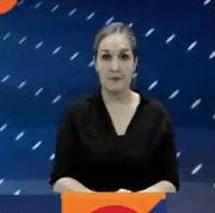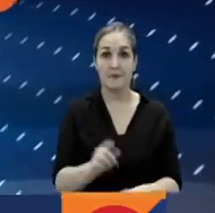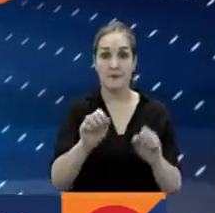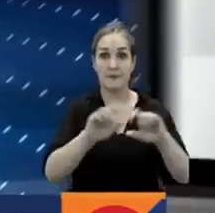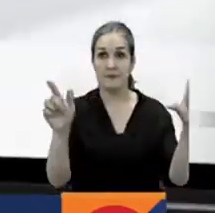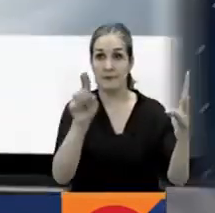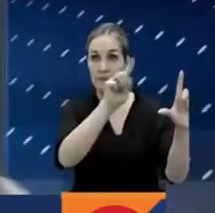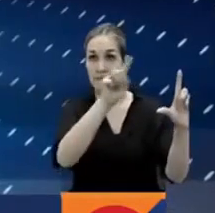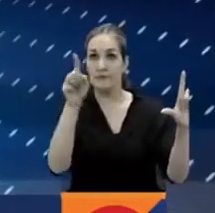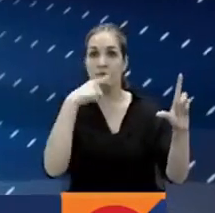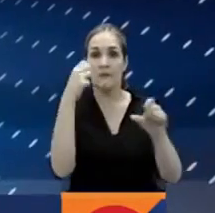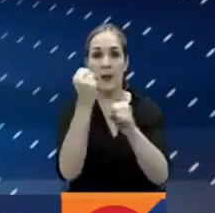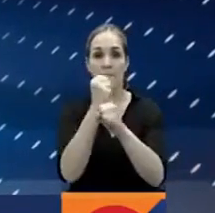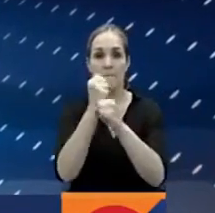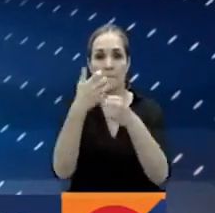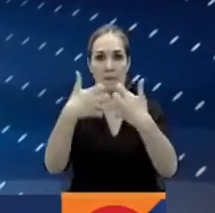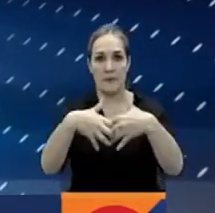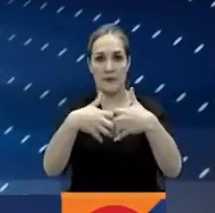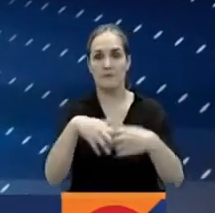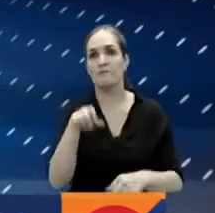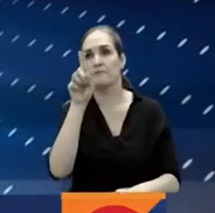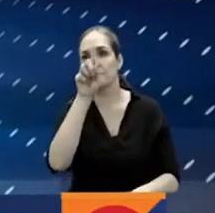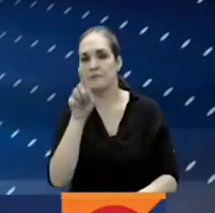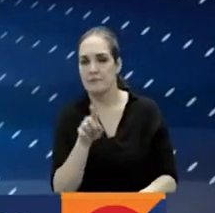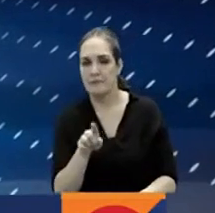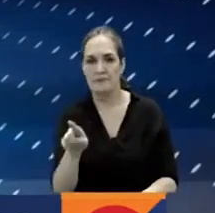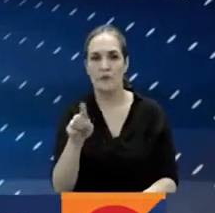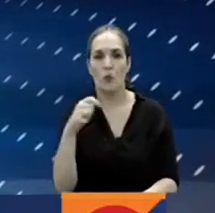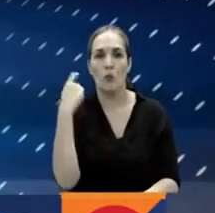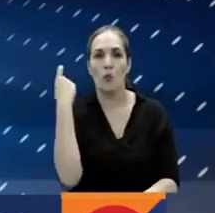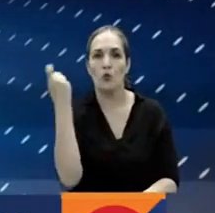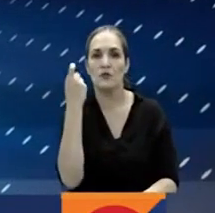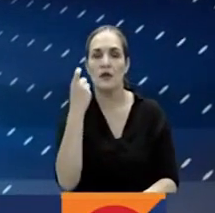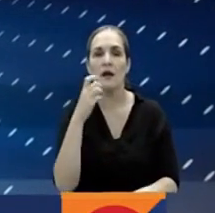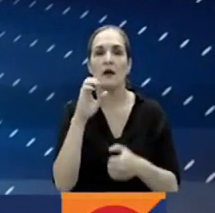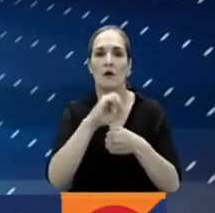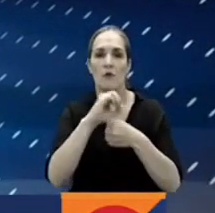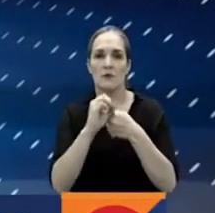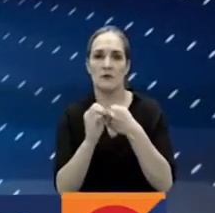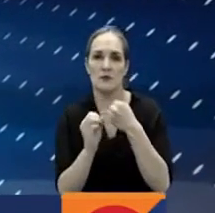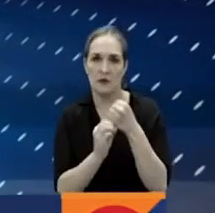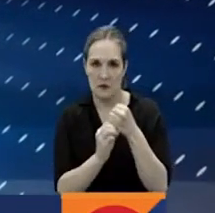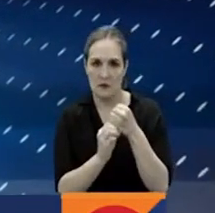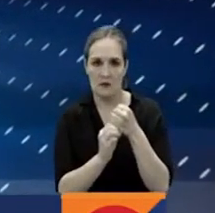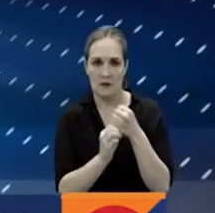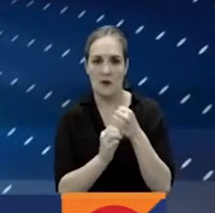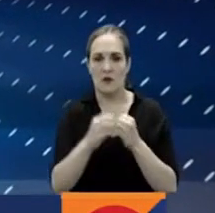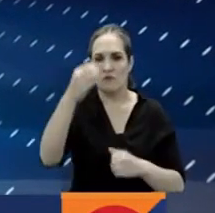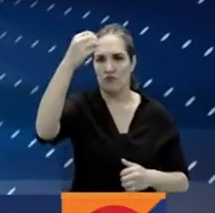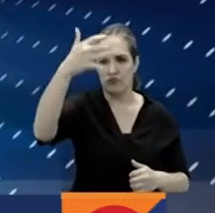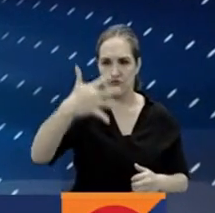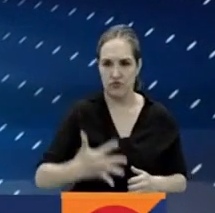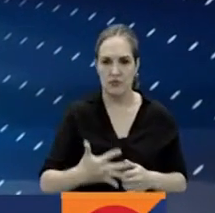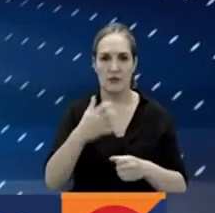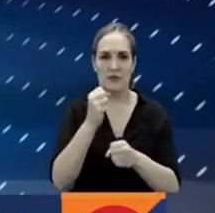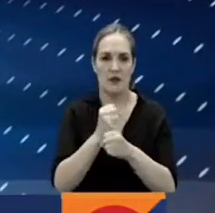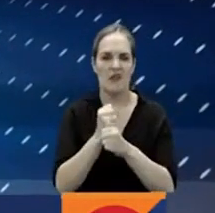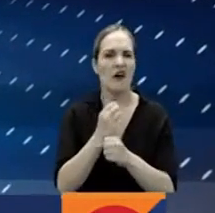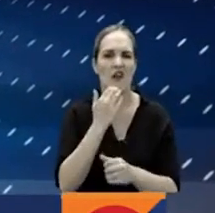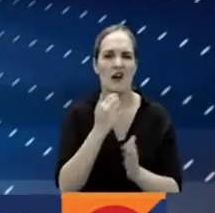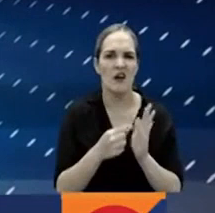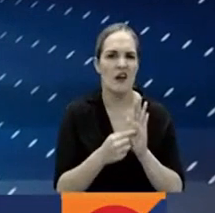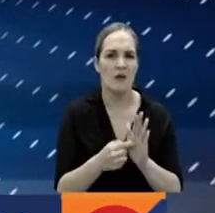en la pestaña empleo por empresas digita en el buscador compensar donde se van a desplegar las diferentes vacantes como